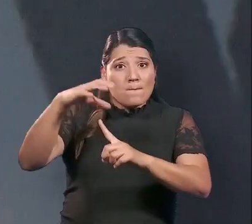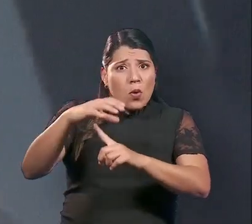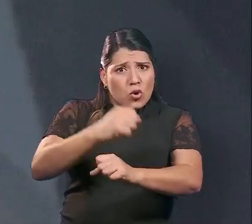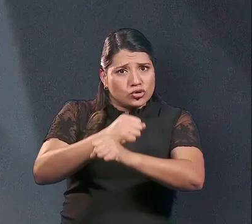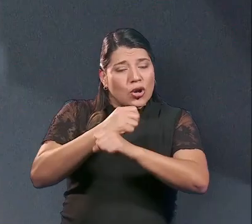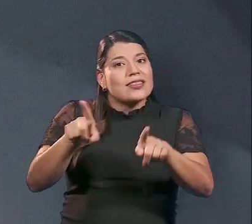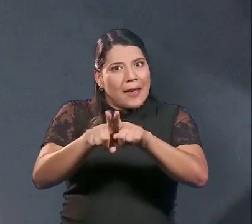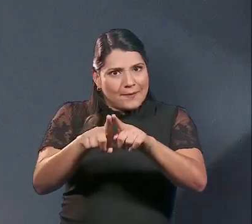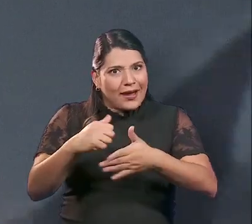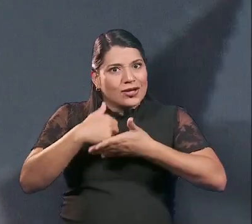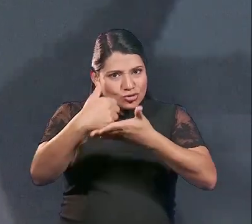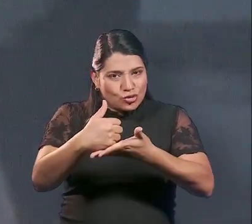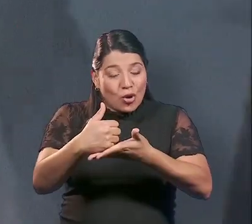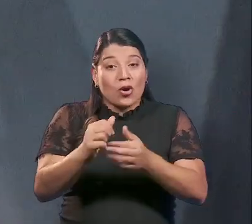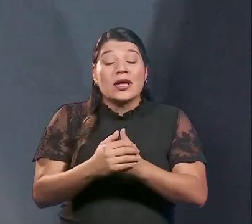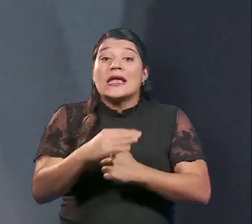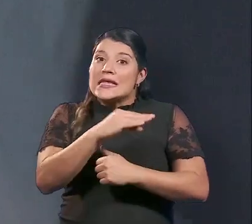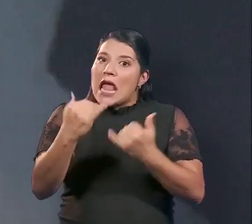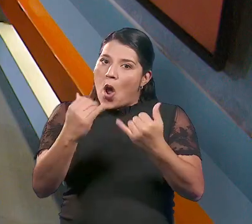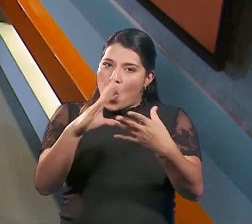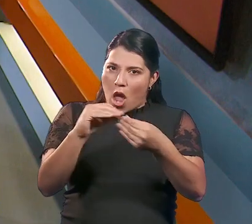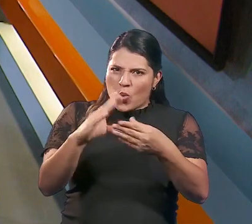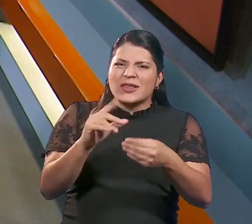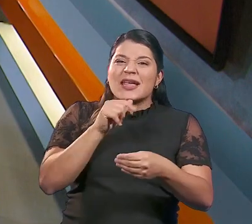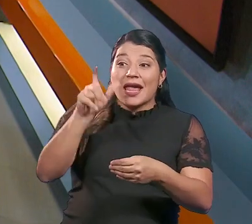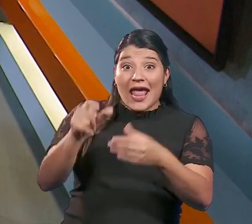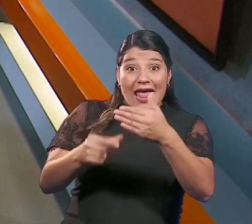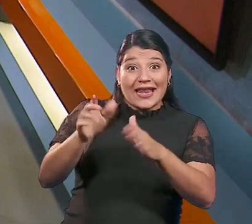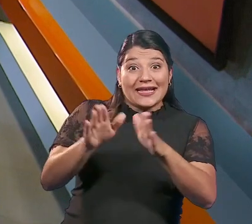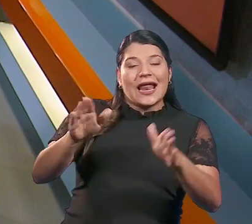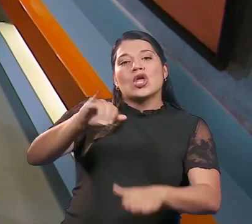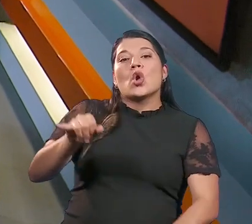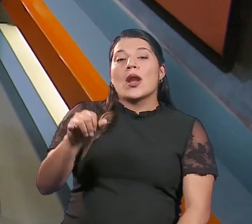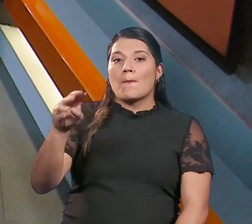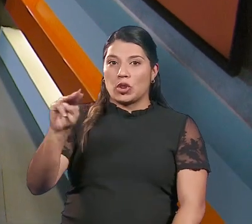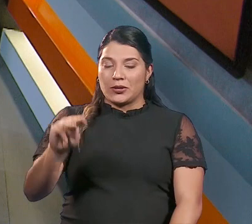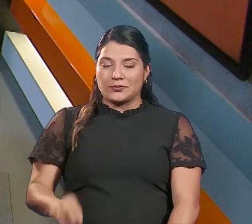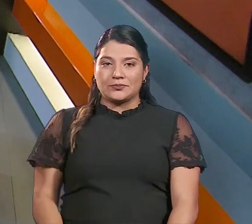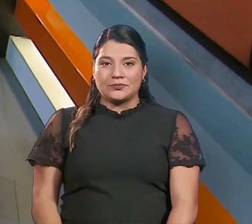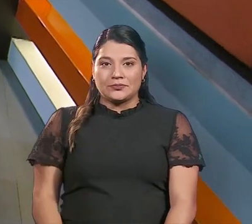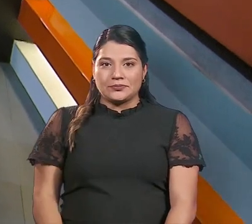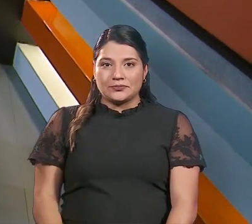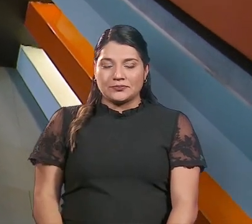también contribuyó con esta gran labor, la cual nos comentará su gerenta general, Joana Montero Araya.